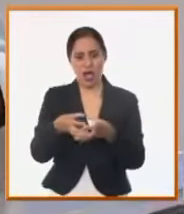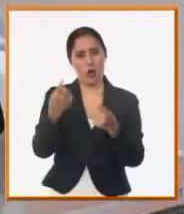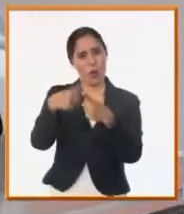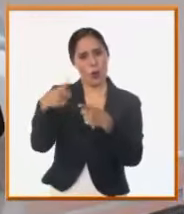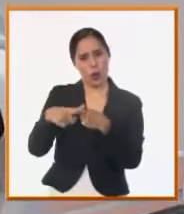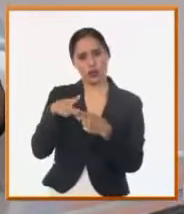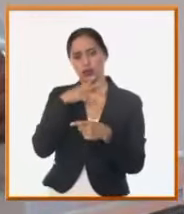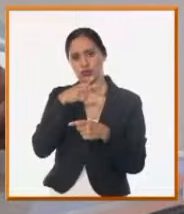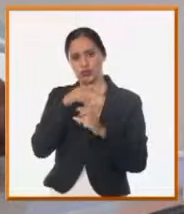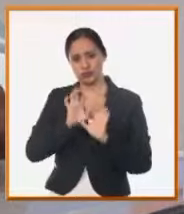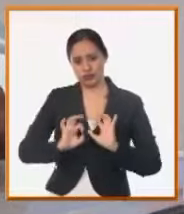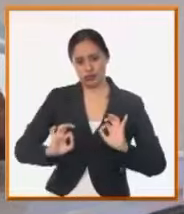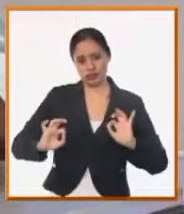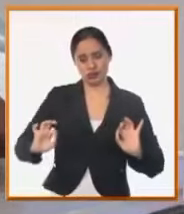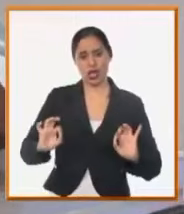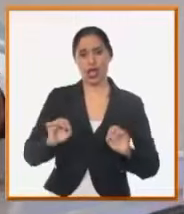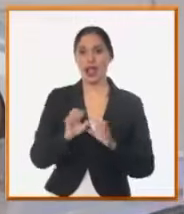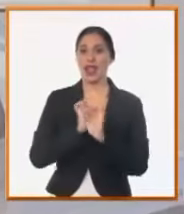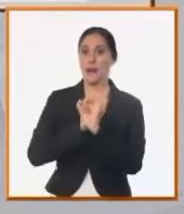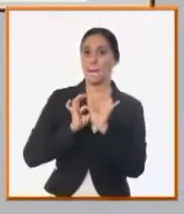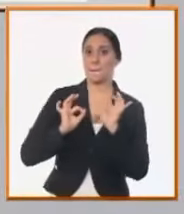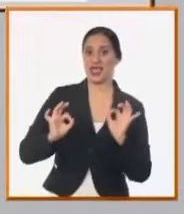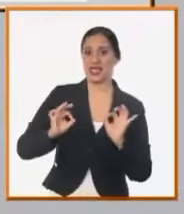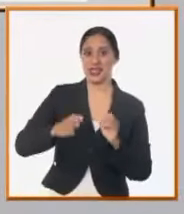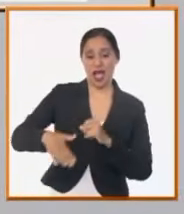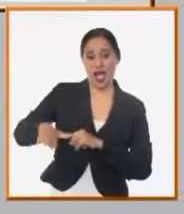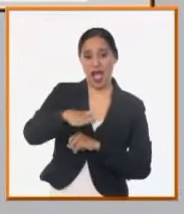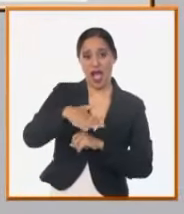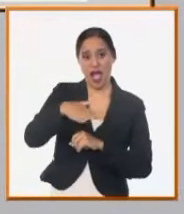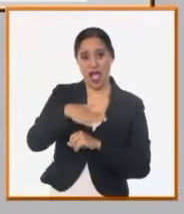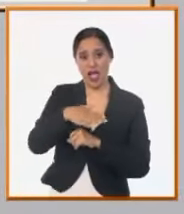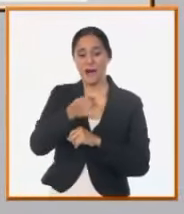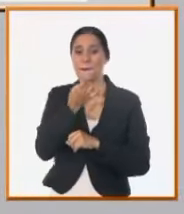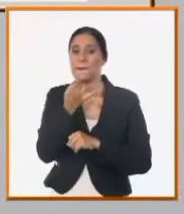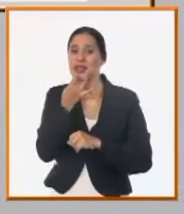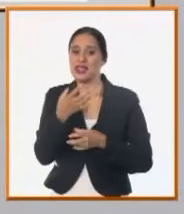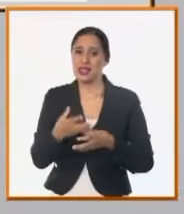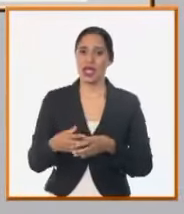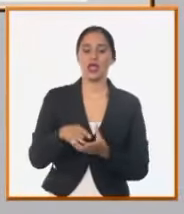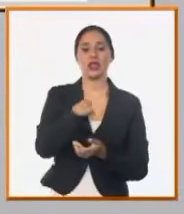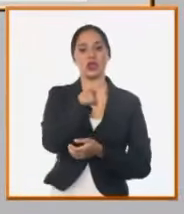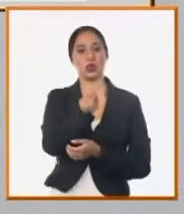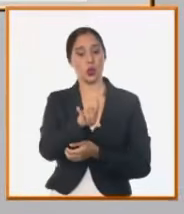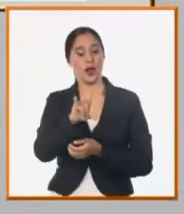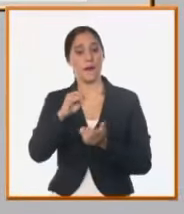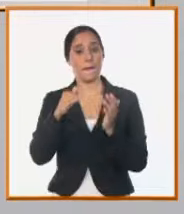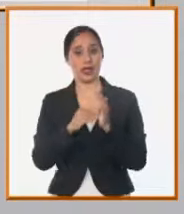Con respecto a la limpieza de fosas, en la actualidad existen 9.942 fosas